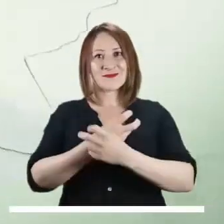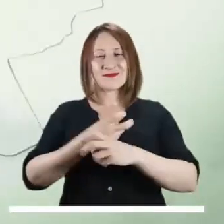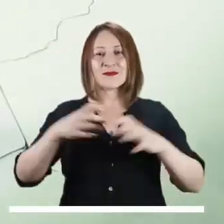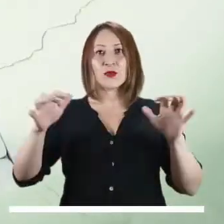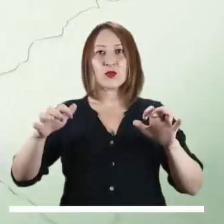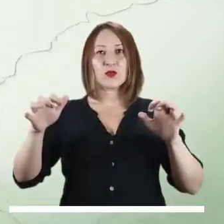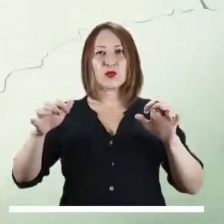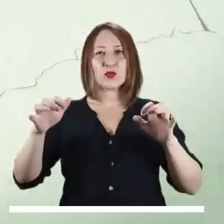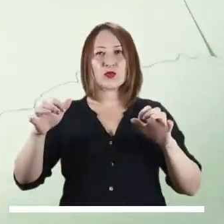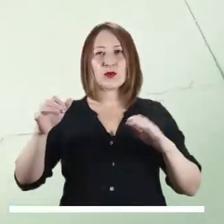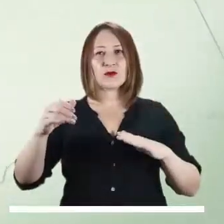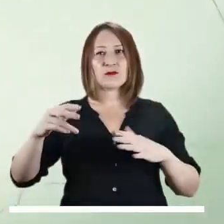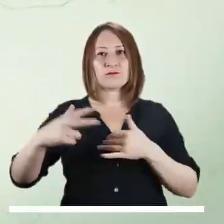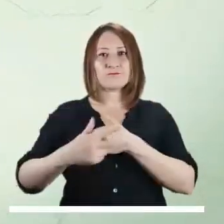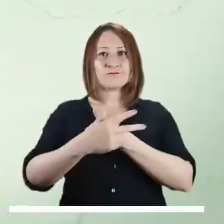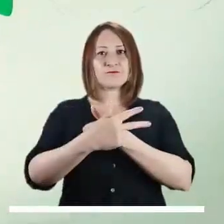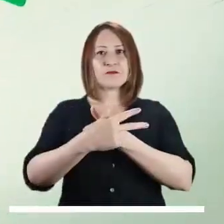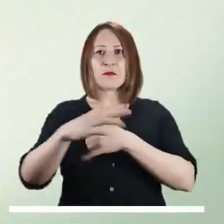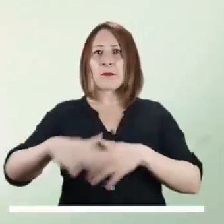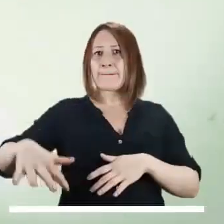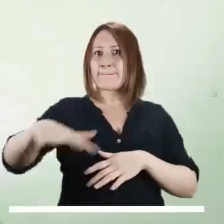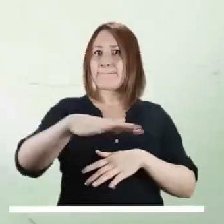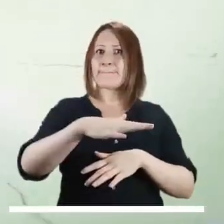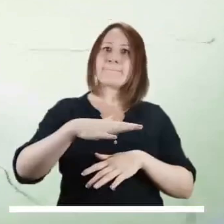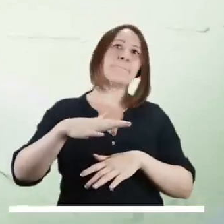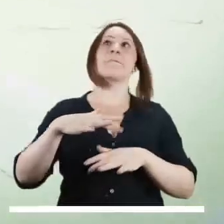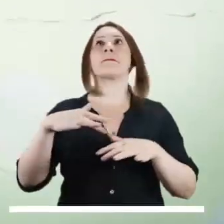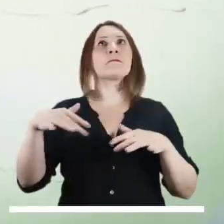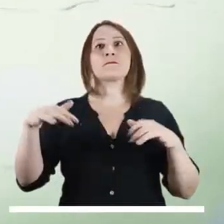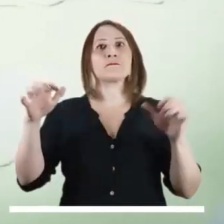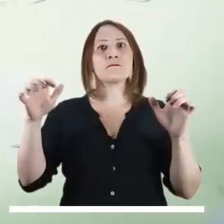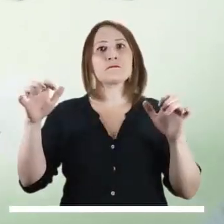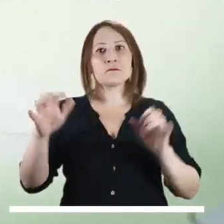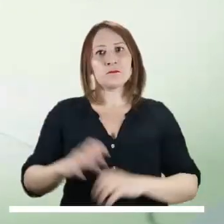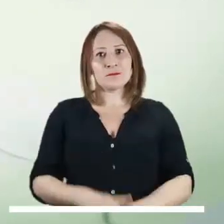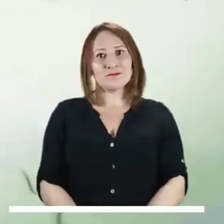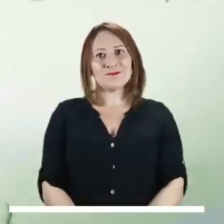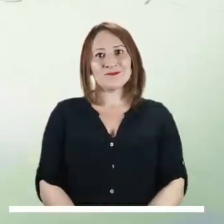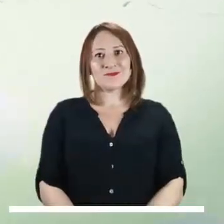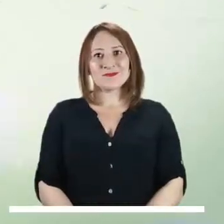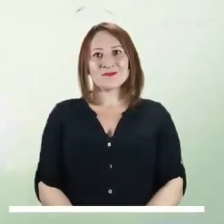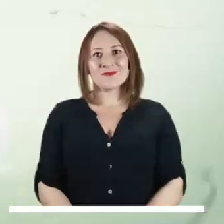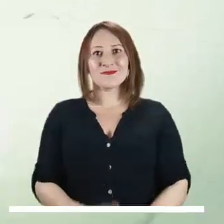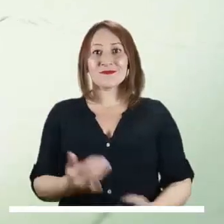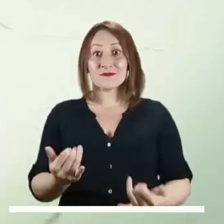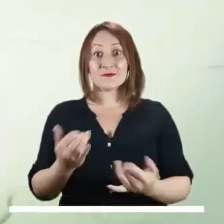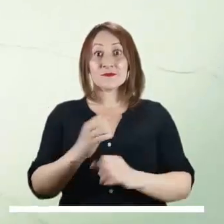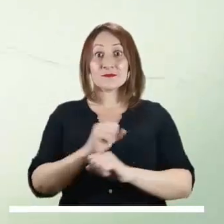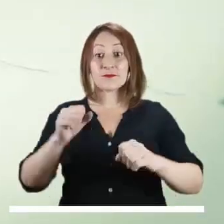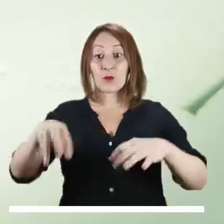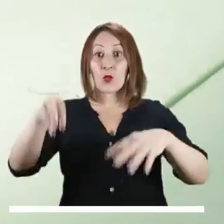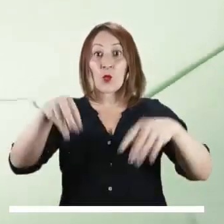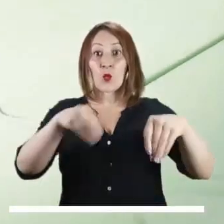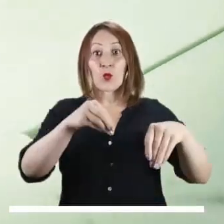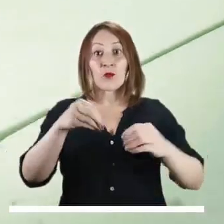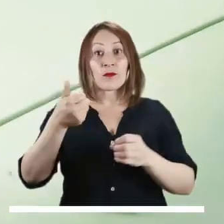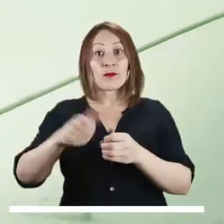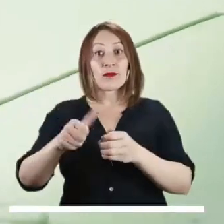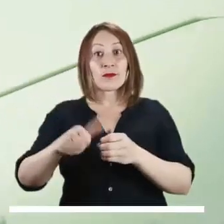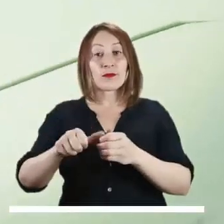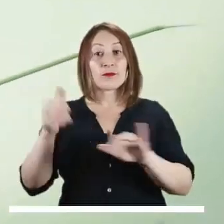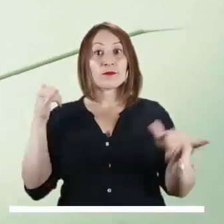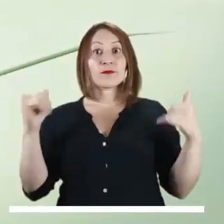del Cauca y Nariño. Tolima y Huila serían los departamentos lluviosos de los Andes. Por lo demás, en la región se anuncia en condiciones